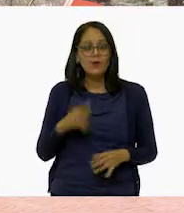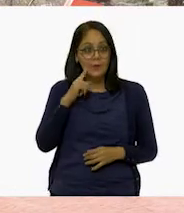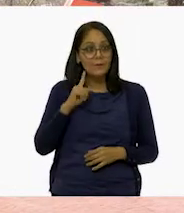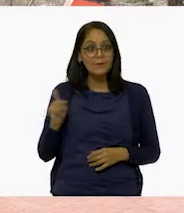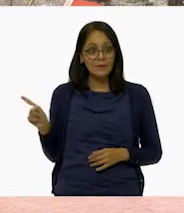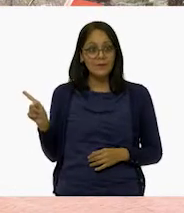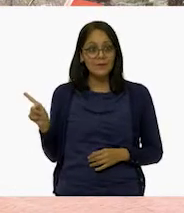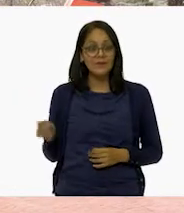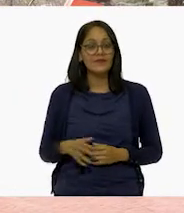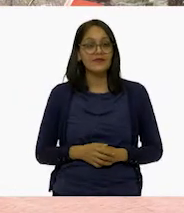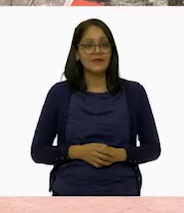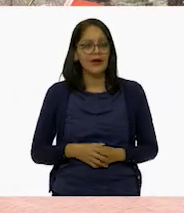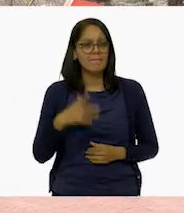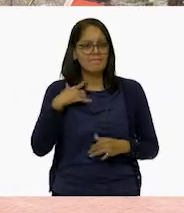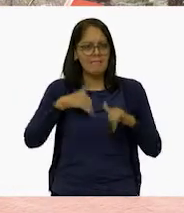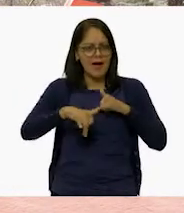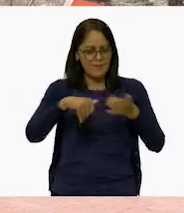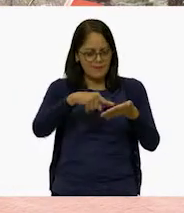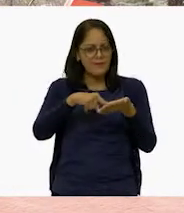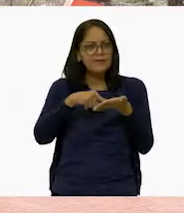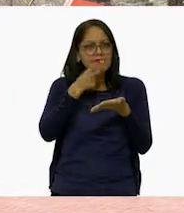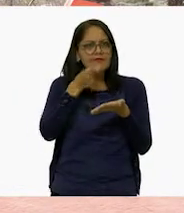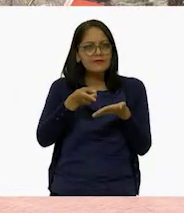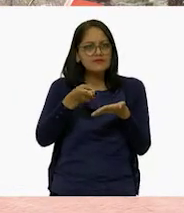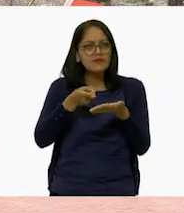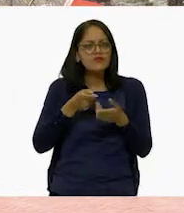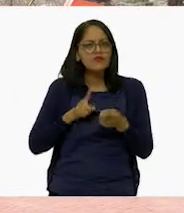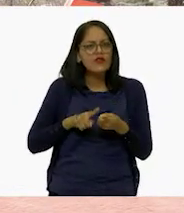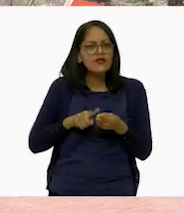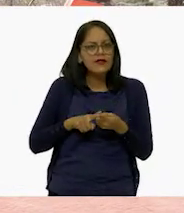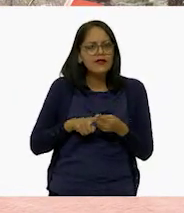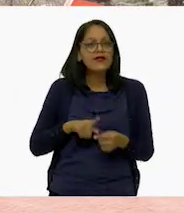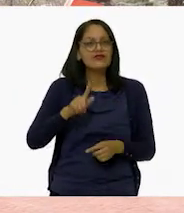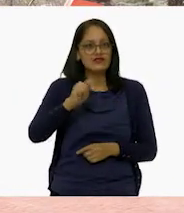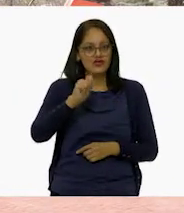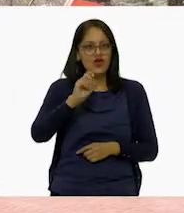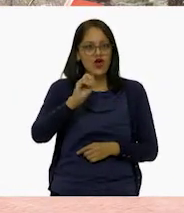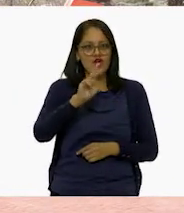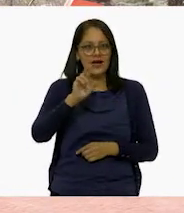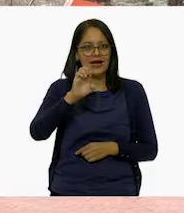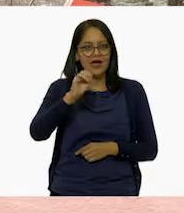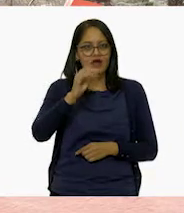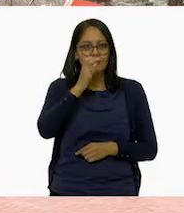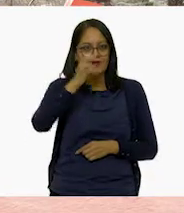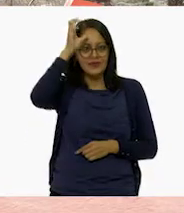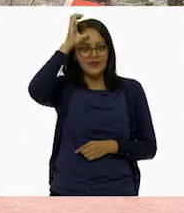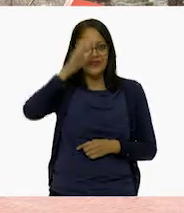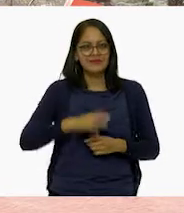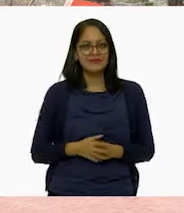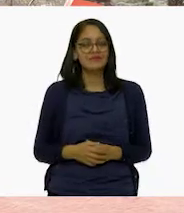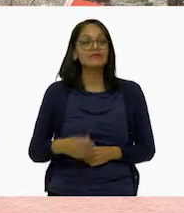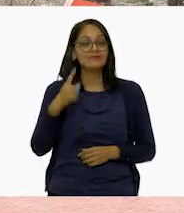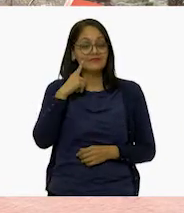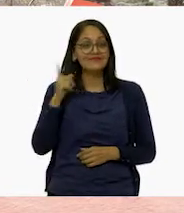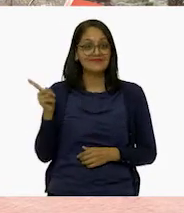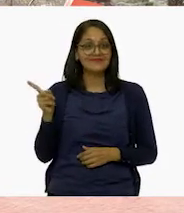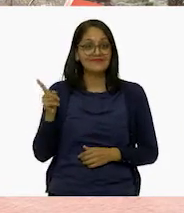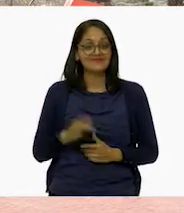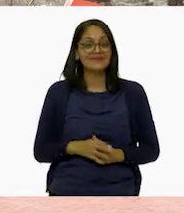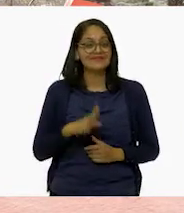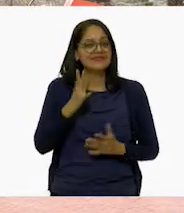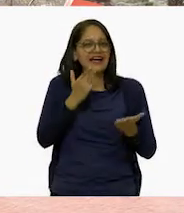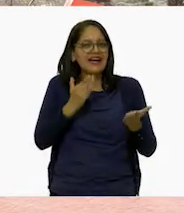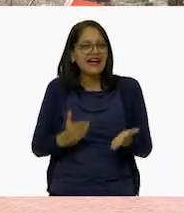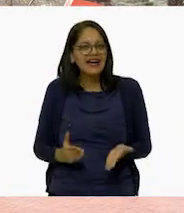Estamos, según nuestro mapa, en... ¡Torreón! Así es. Ya casi llegamos con Ale.